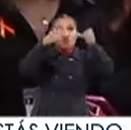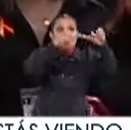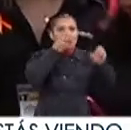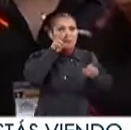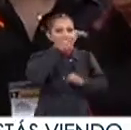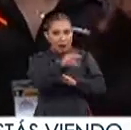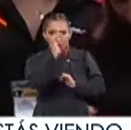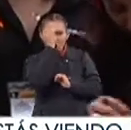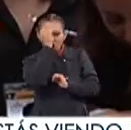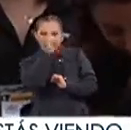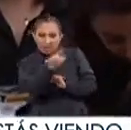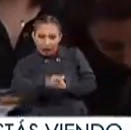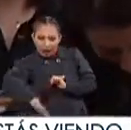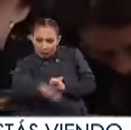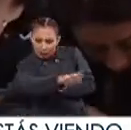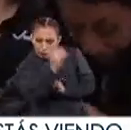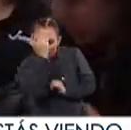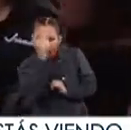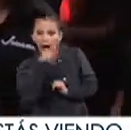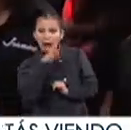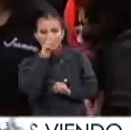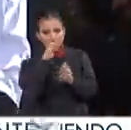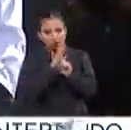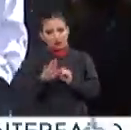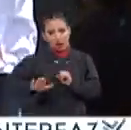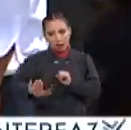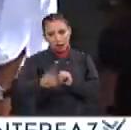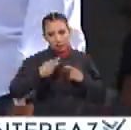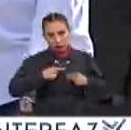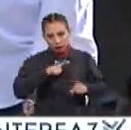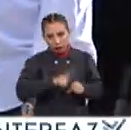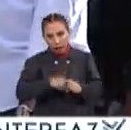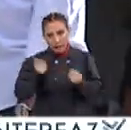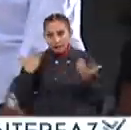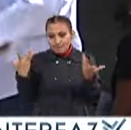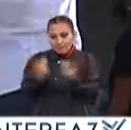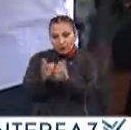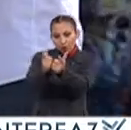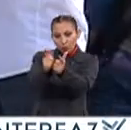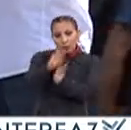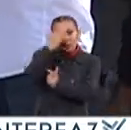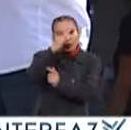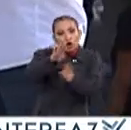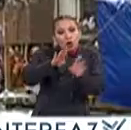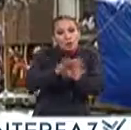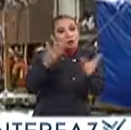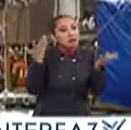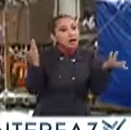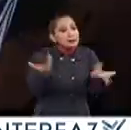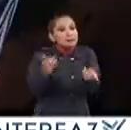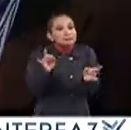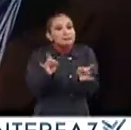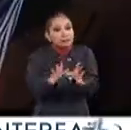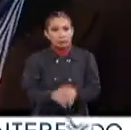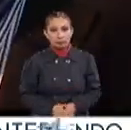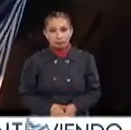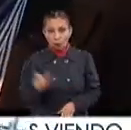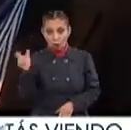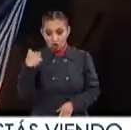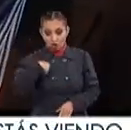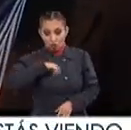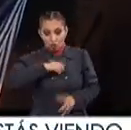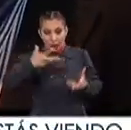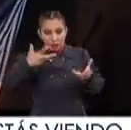Conocer esos factores es una responsabilidad personal y colectiva para saber cómo reaccionar El momento de